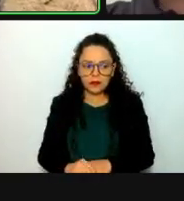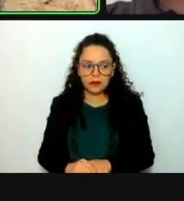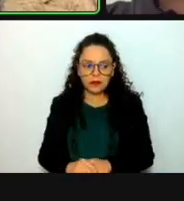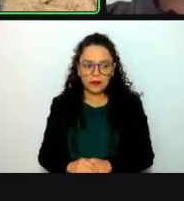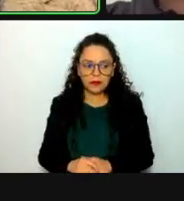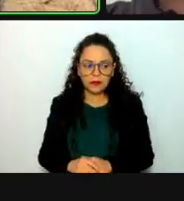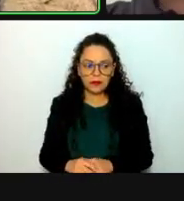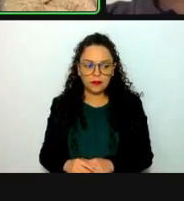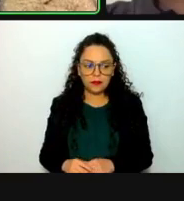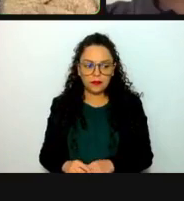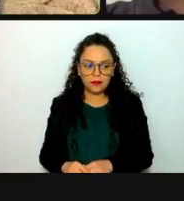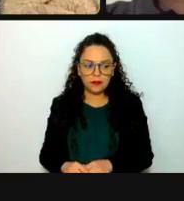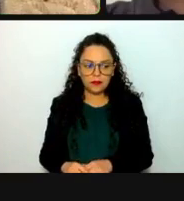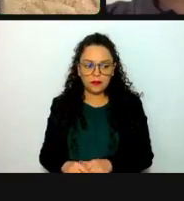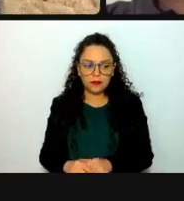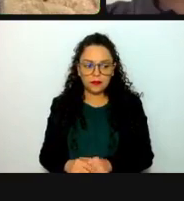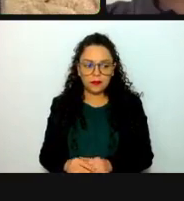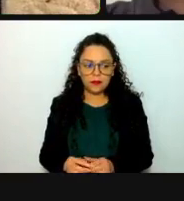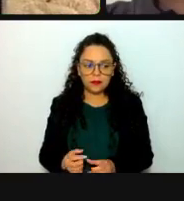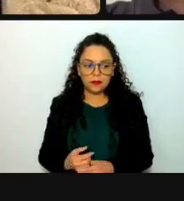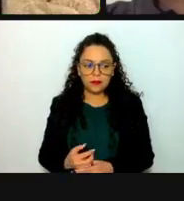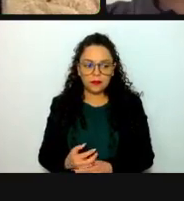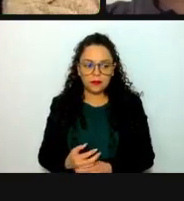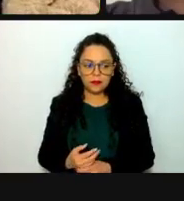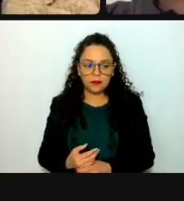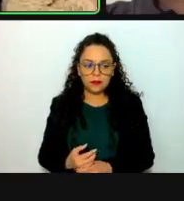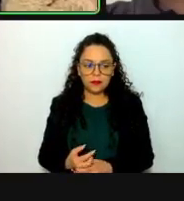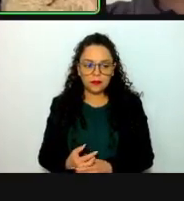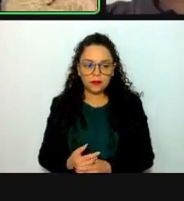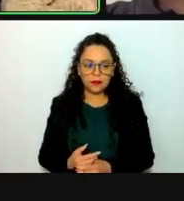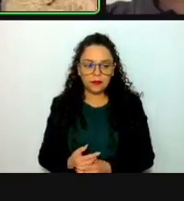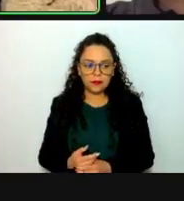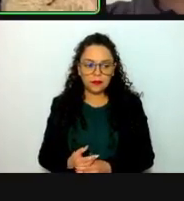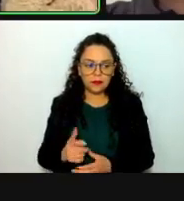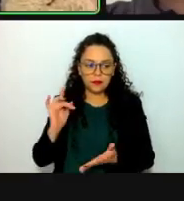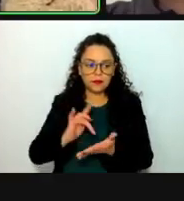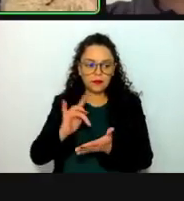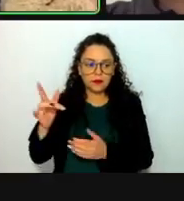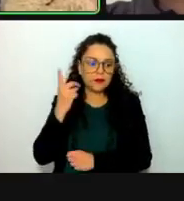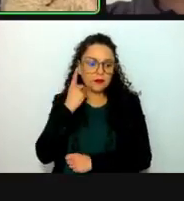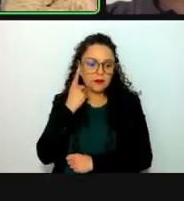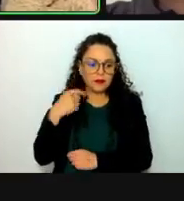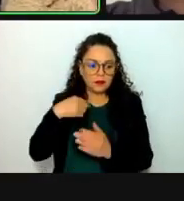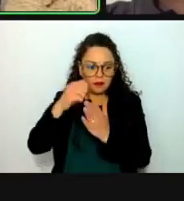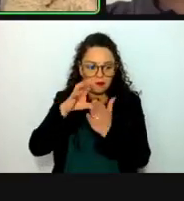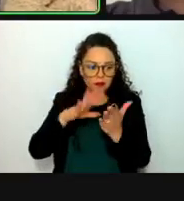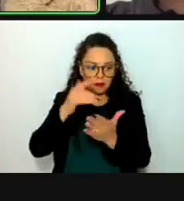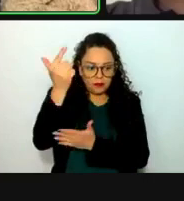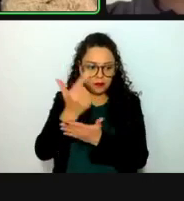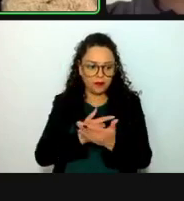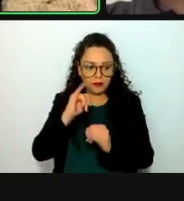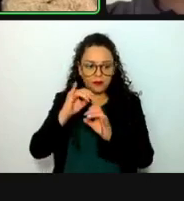Hola, ¿cómo está? Gracias, diputado. Le paso la lista de asistencia.